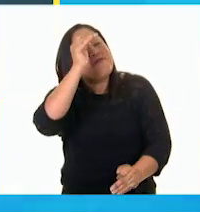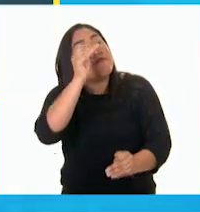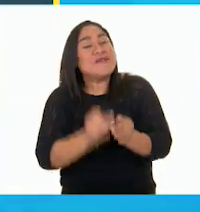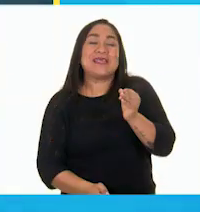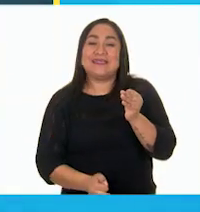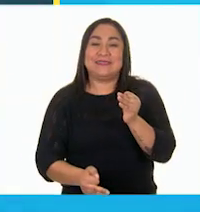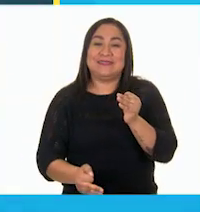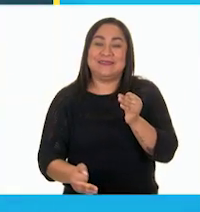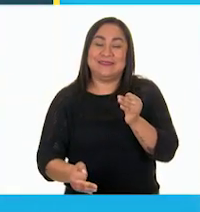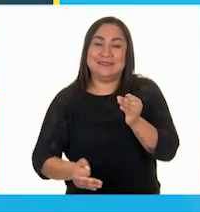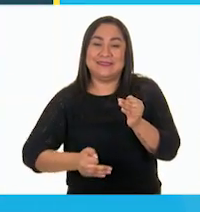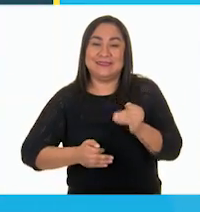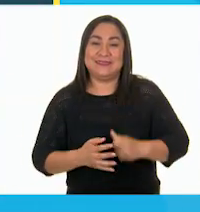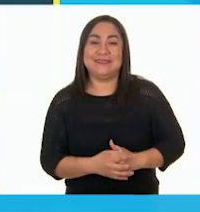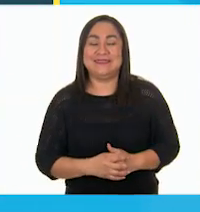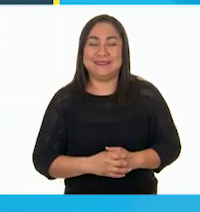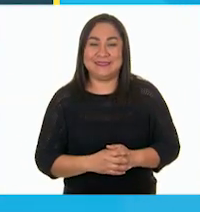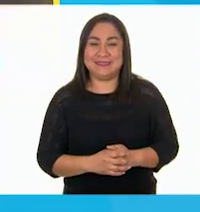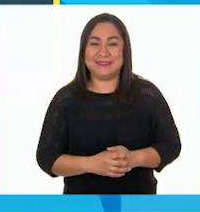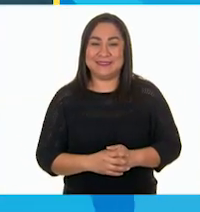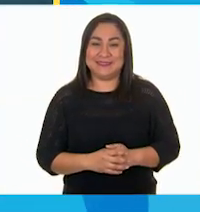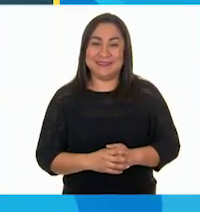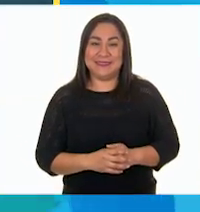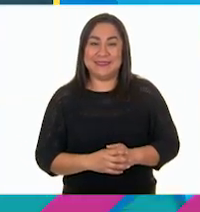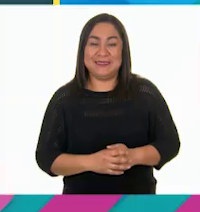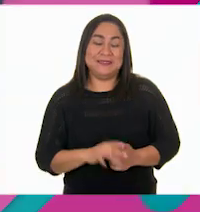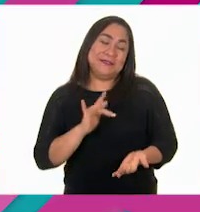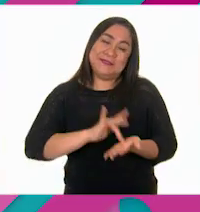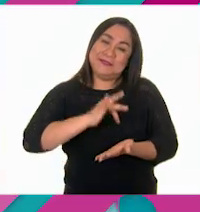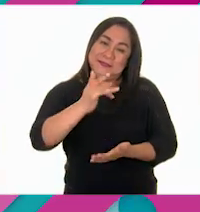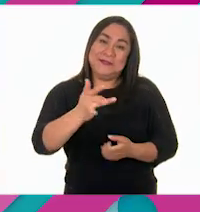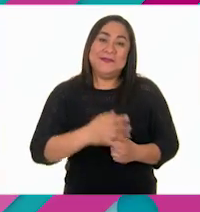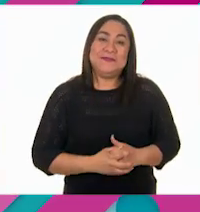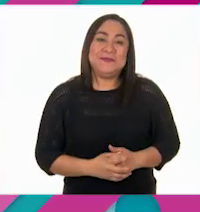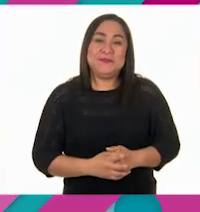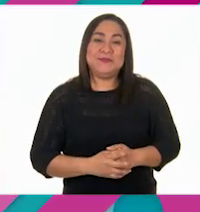¡Puuu! ¡Cohete! Gracias.